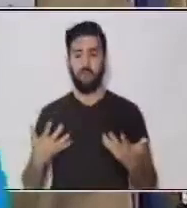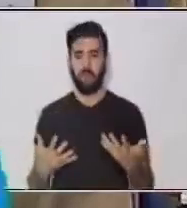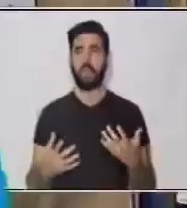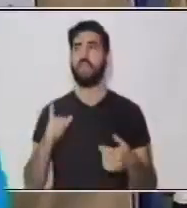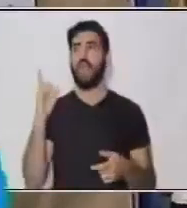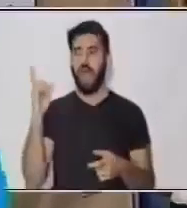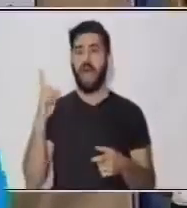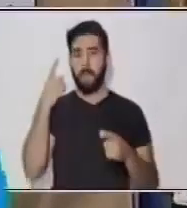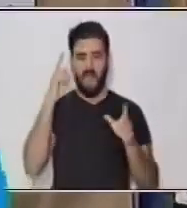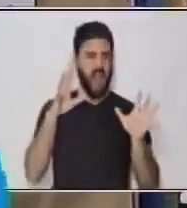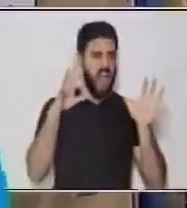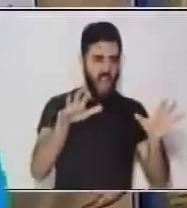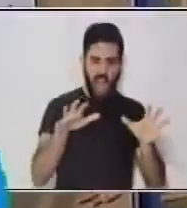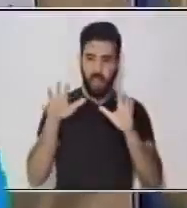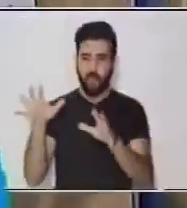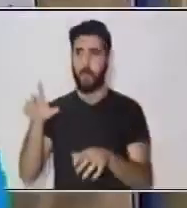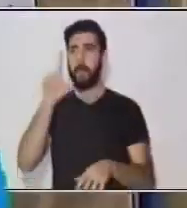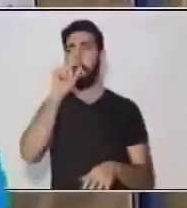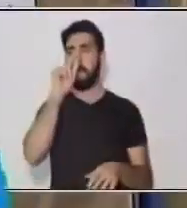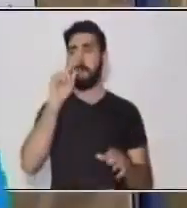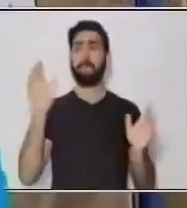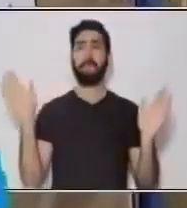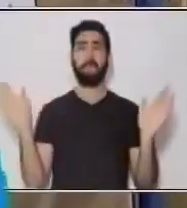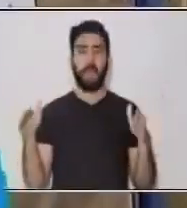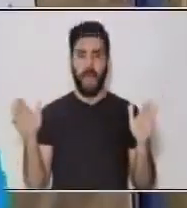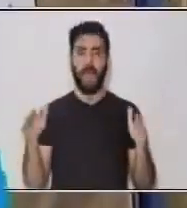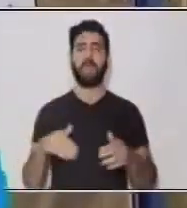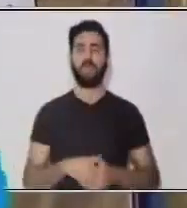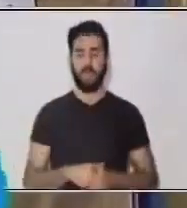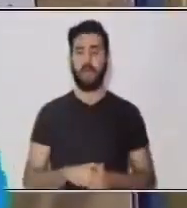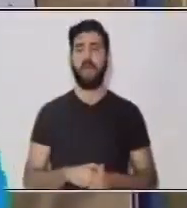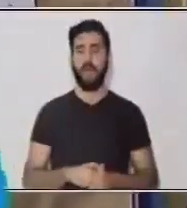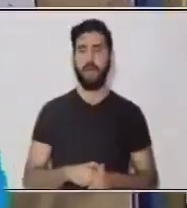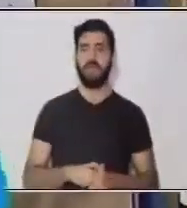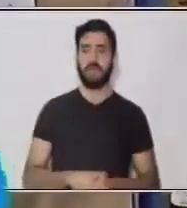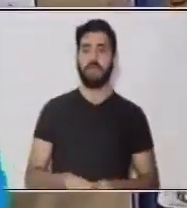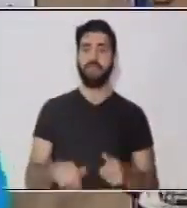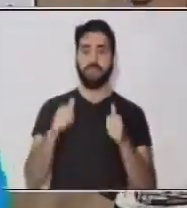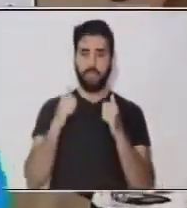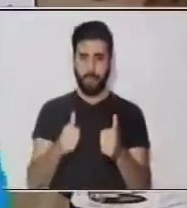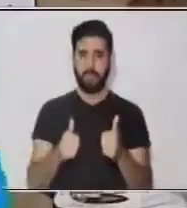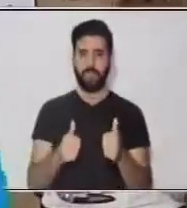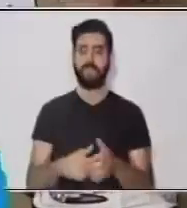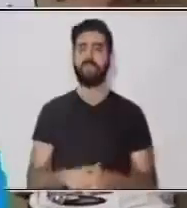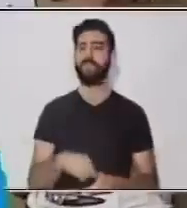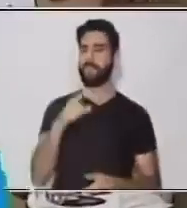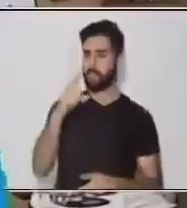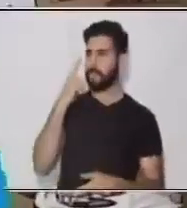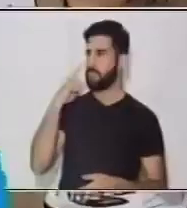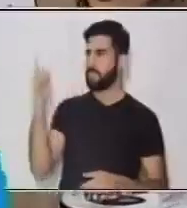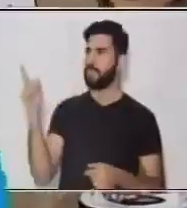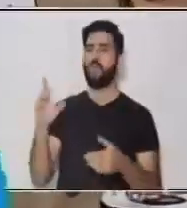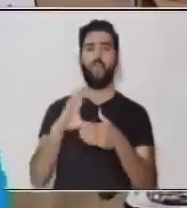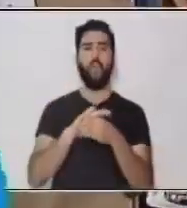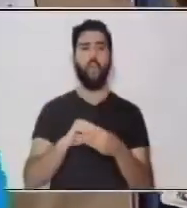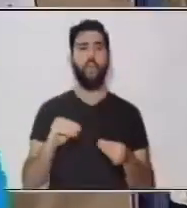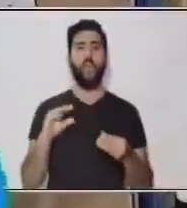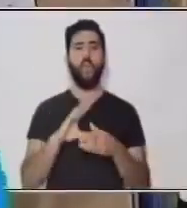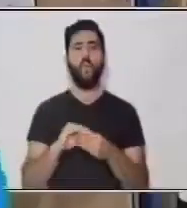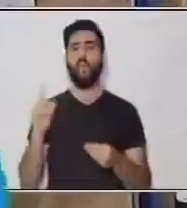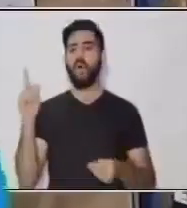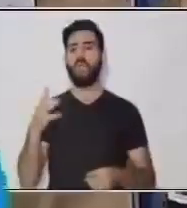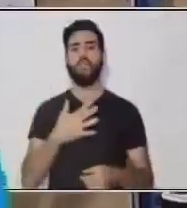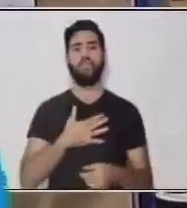de asustar a los pájaros. Muy bien. ¿Cómo se llamaba el cuento que acabamos de leer? Es un cuento